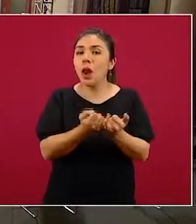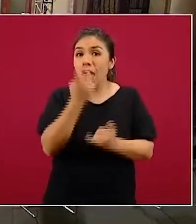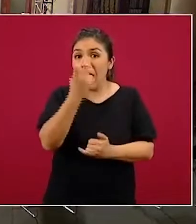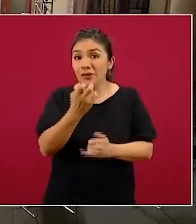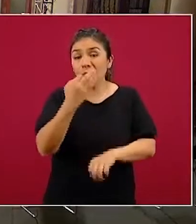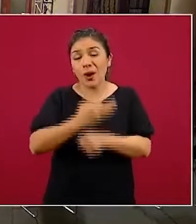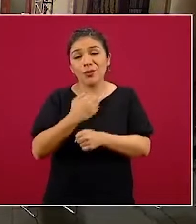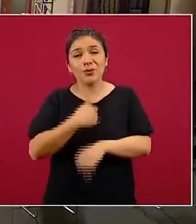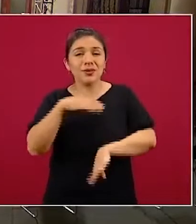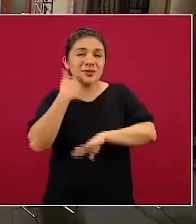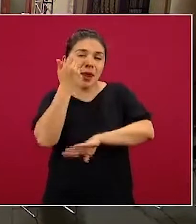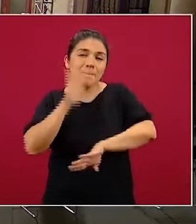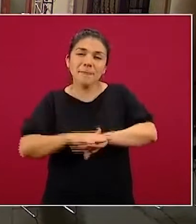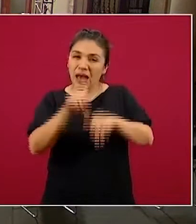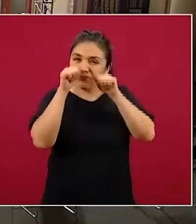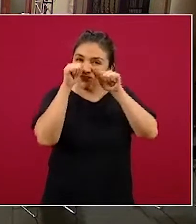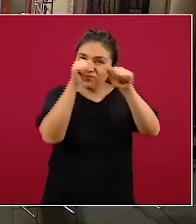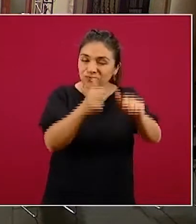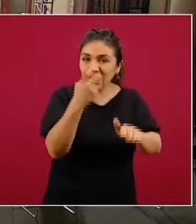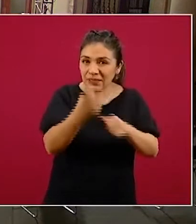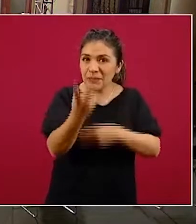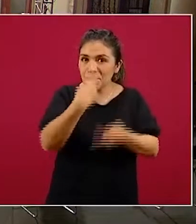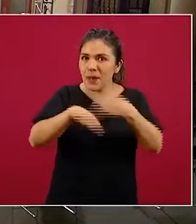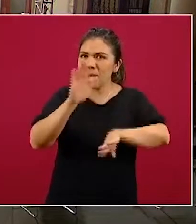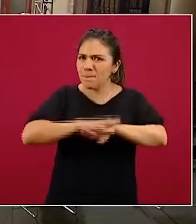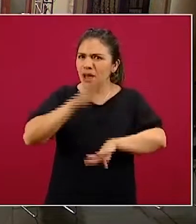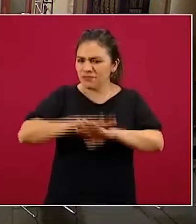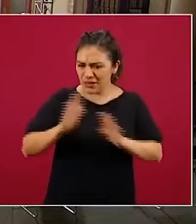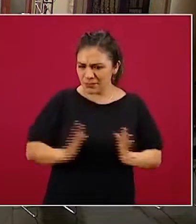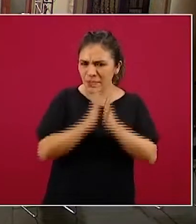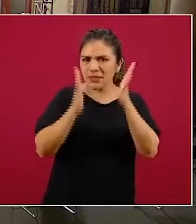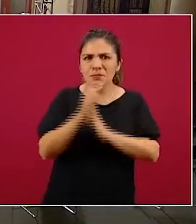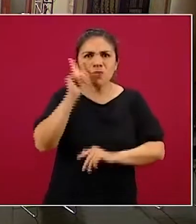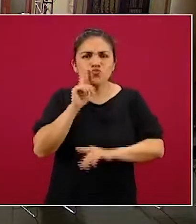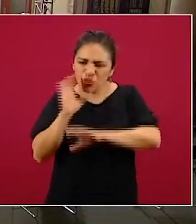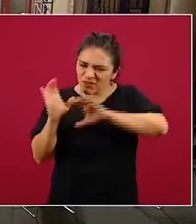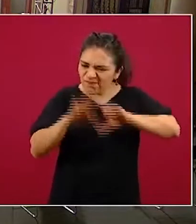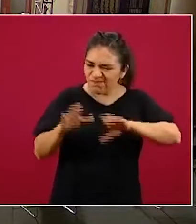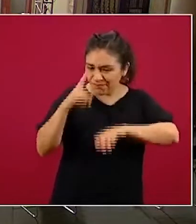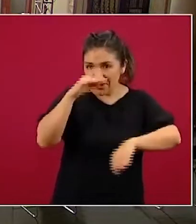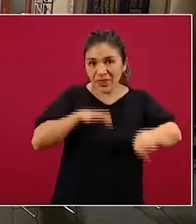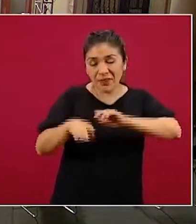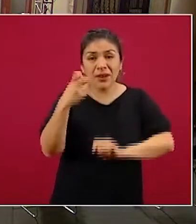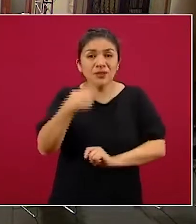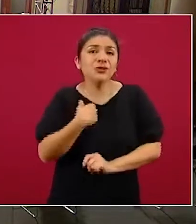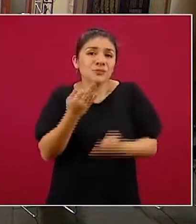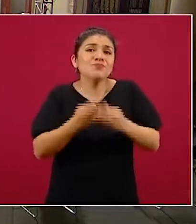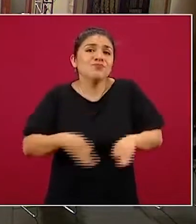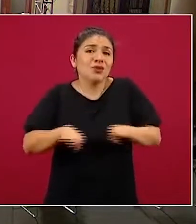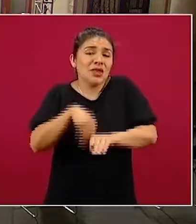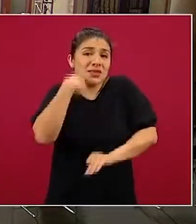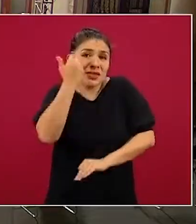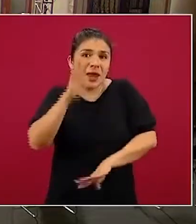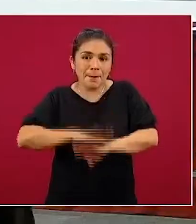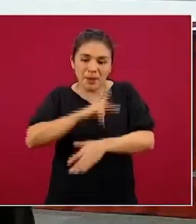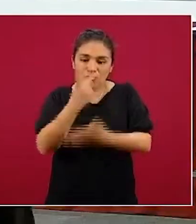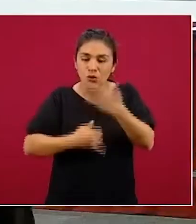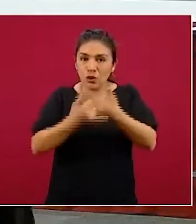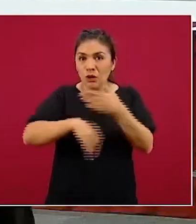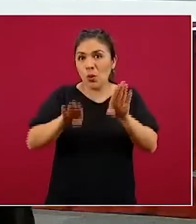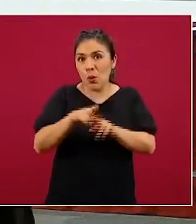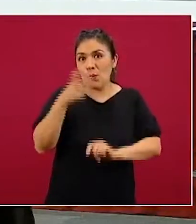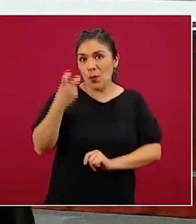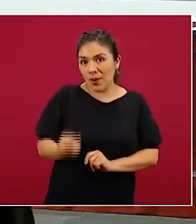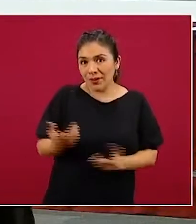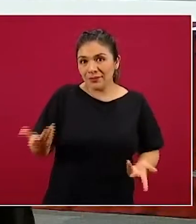estamos poniendo tanto énfasis a este incremento de participación laboral de la mujer y nos importa muchísimo impulsar proyectos como Mujer Exporta